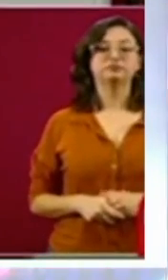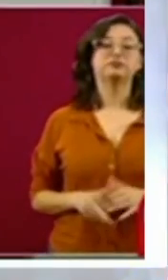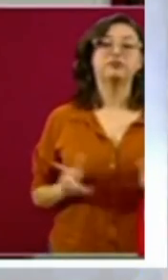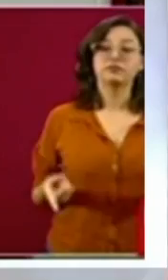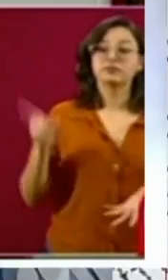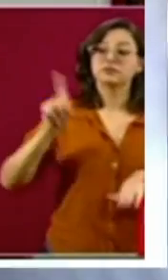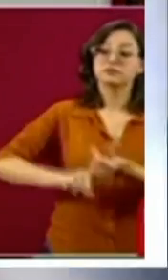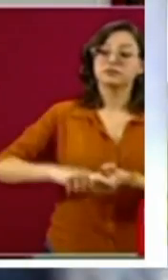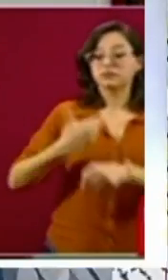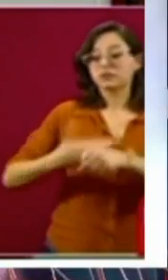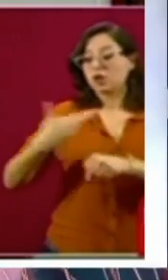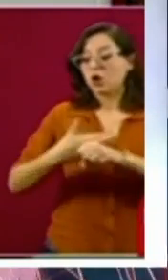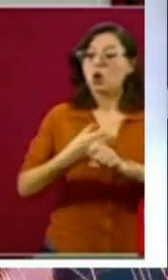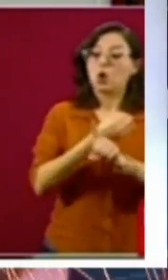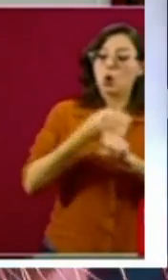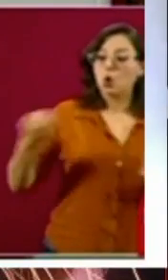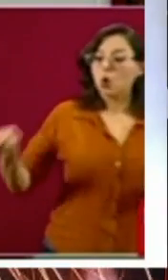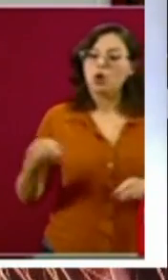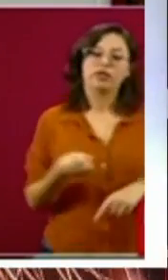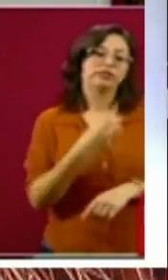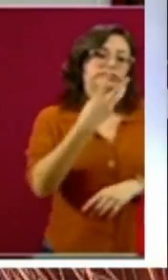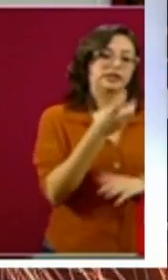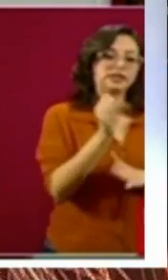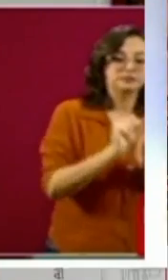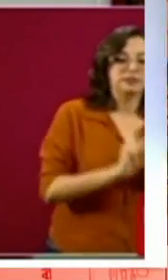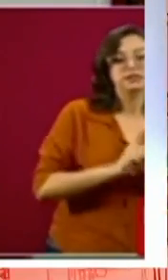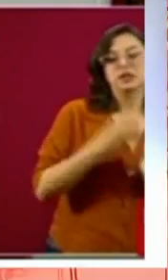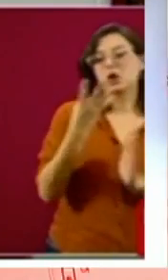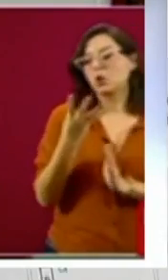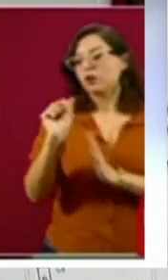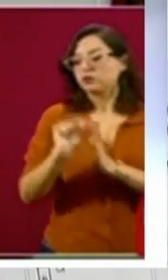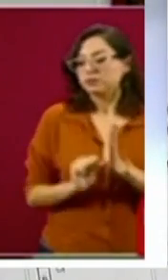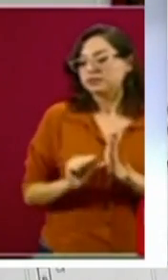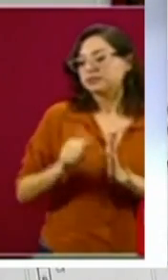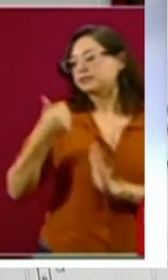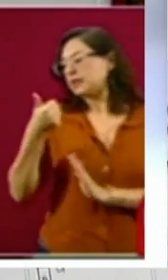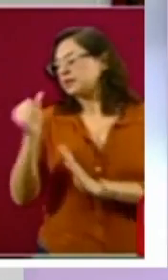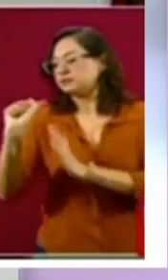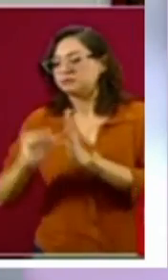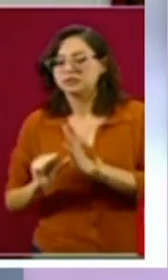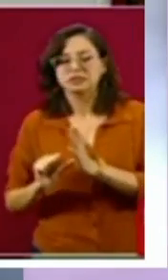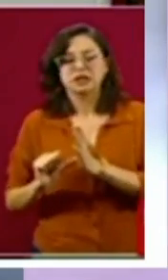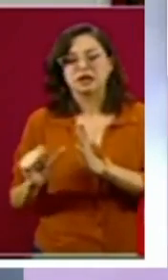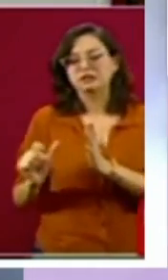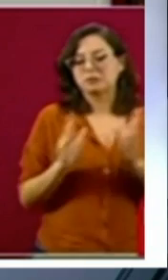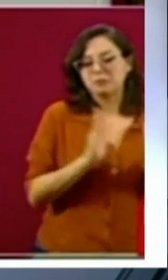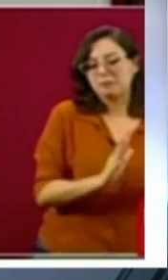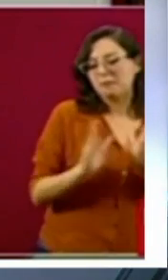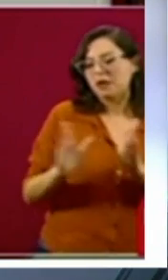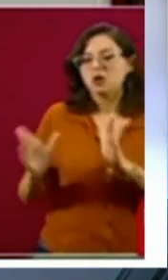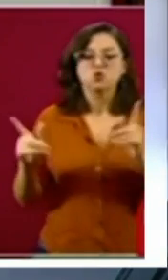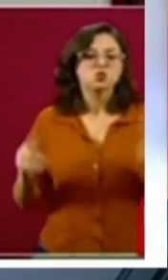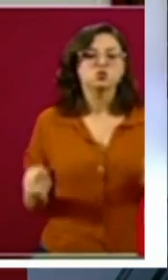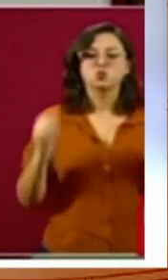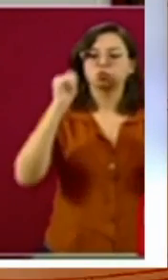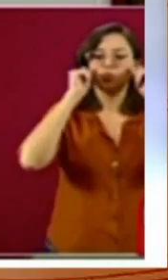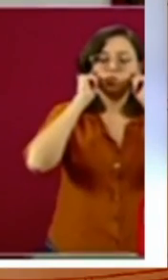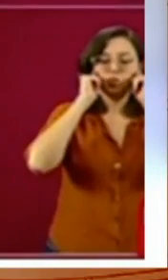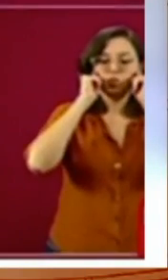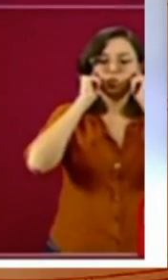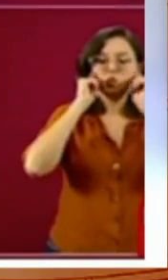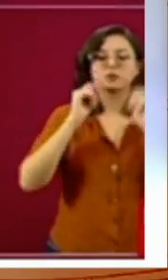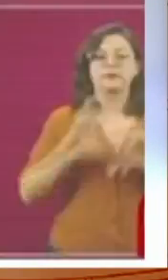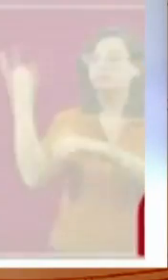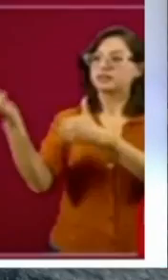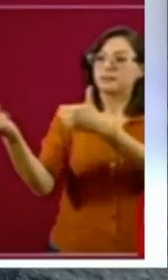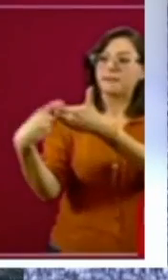tienen, si son trimestrales o cuatrimestrales o semestrales, sus ciclos, hay un acuerdo que adoptaron en